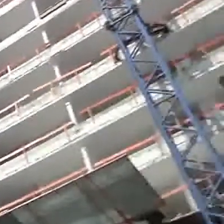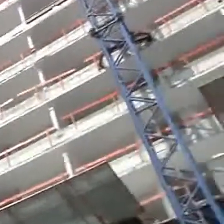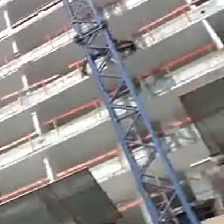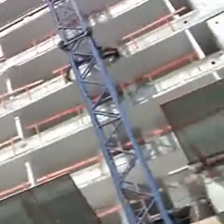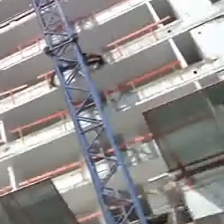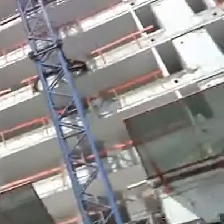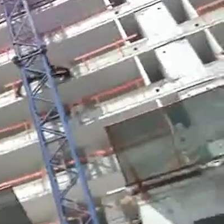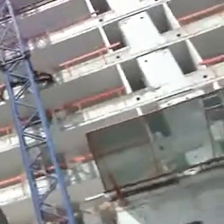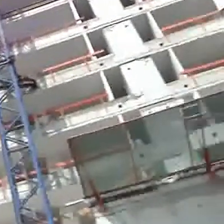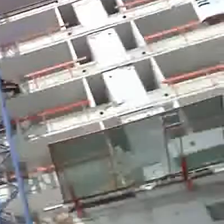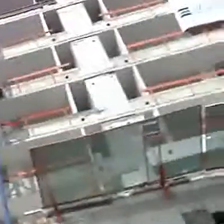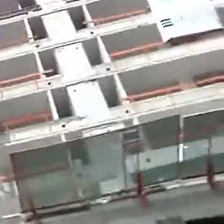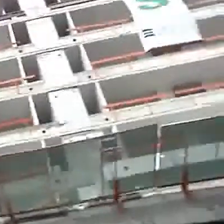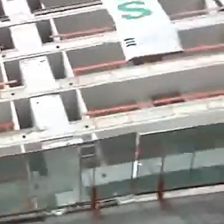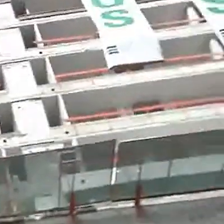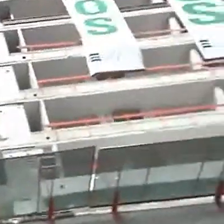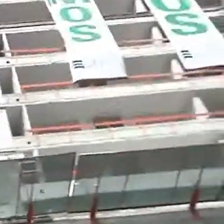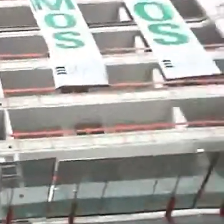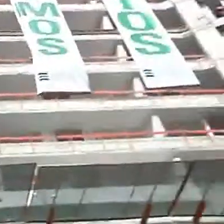Gracias.